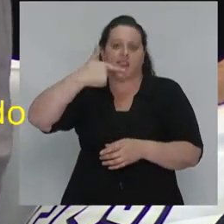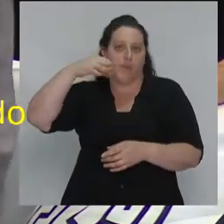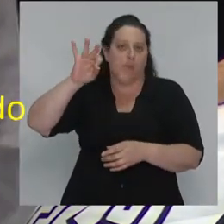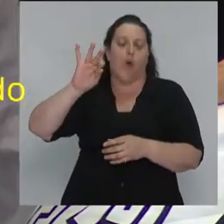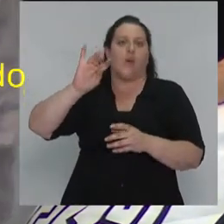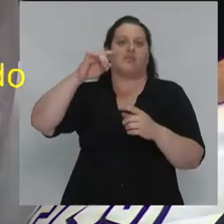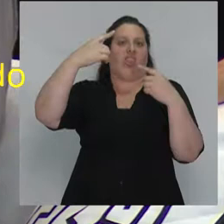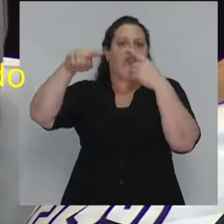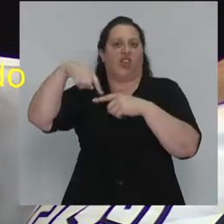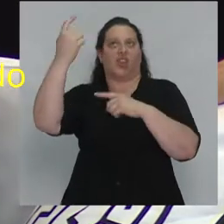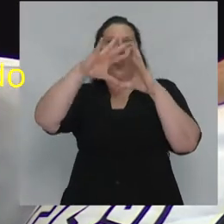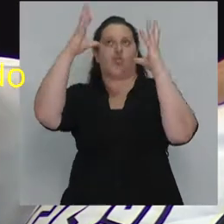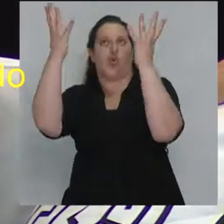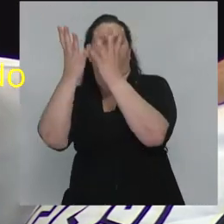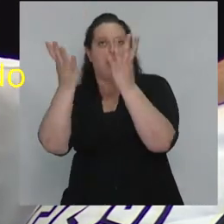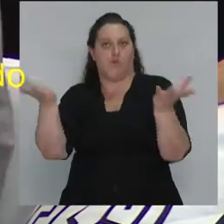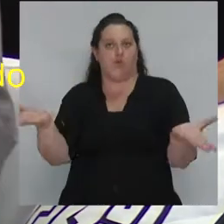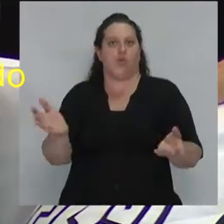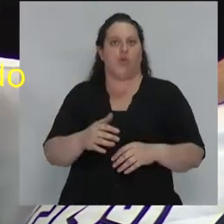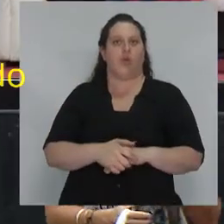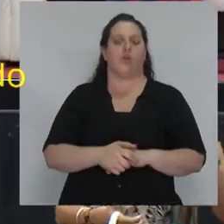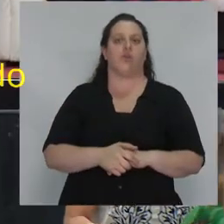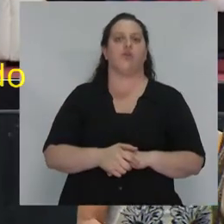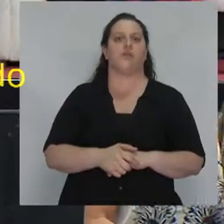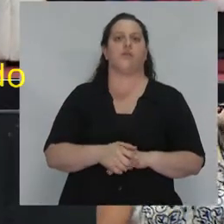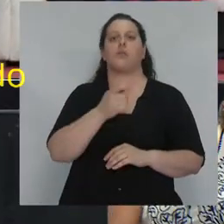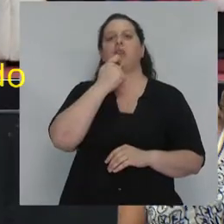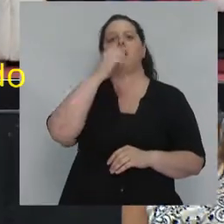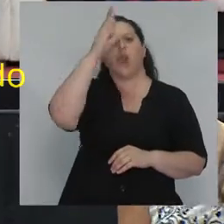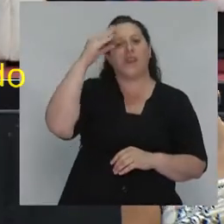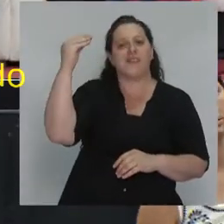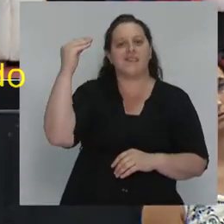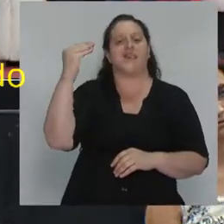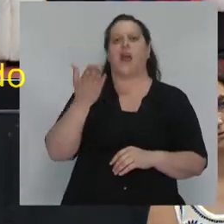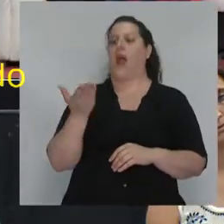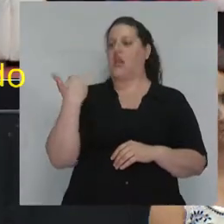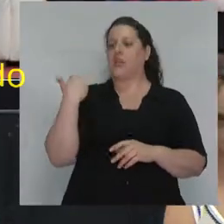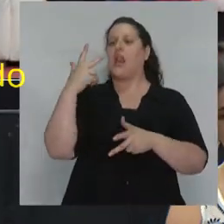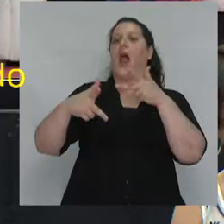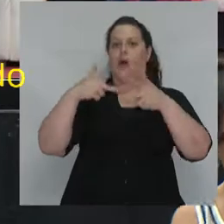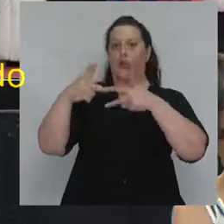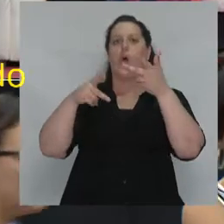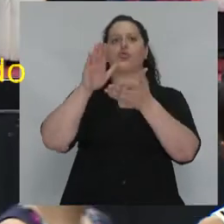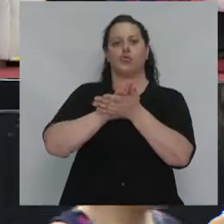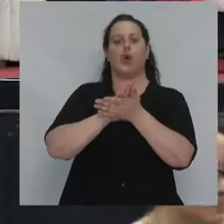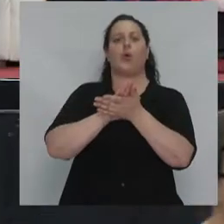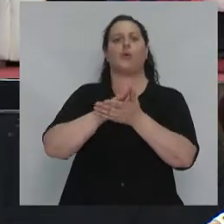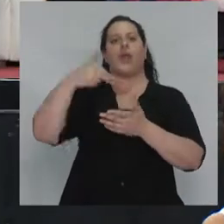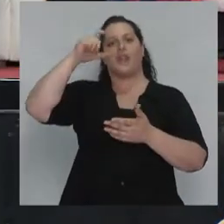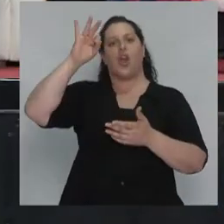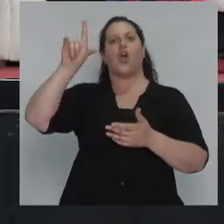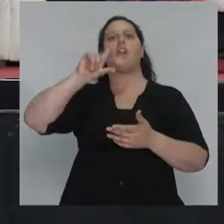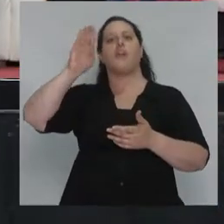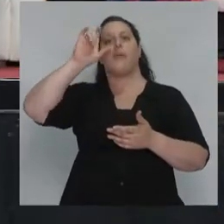Ayer Cristina Fernández nos habló del neoliberalismo vivo en